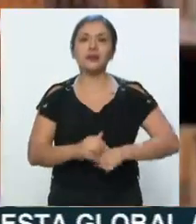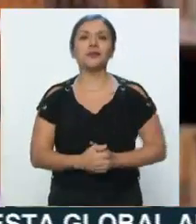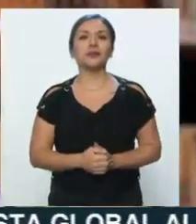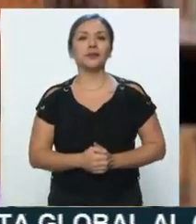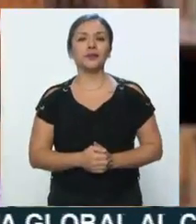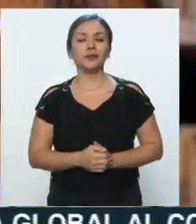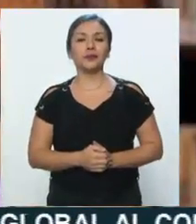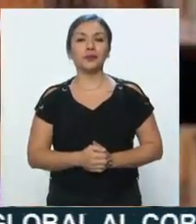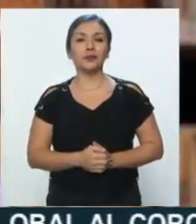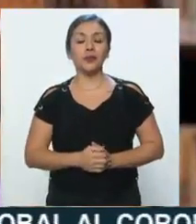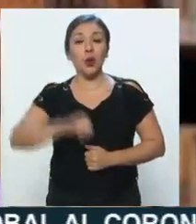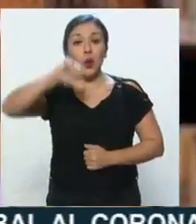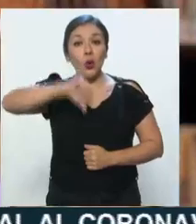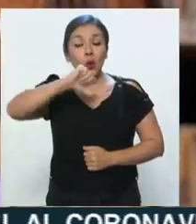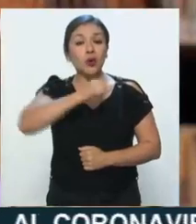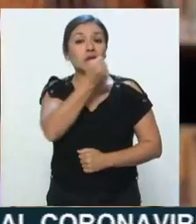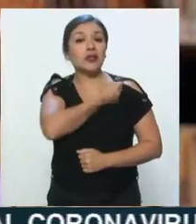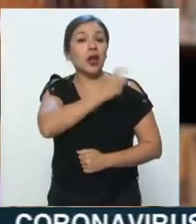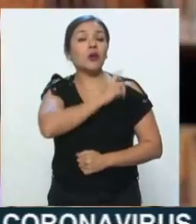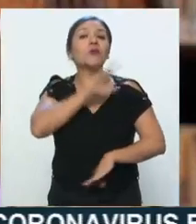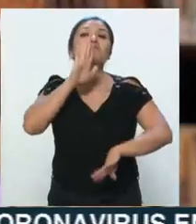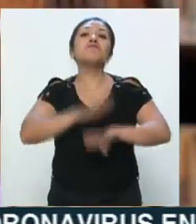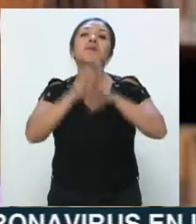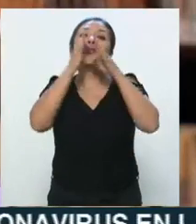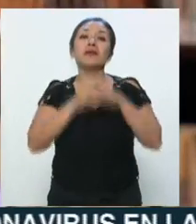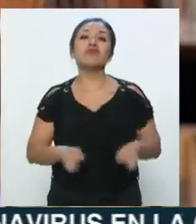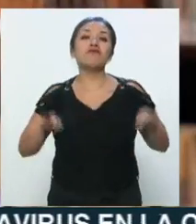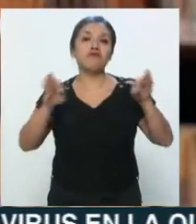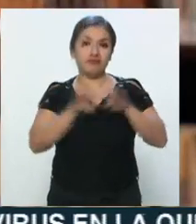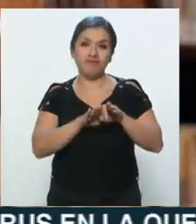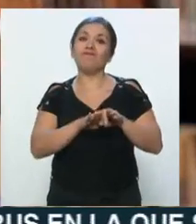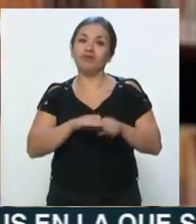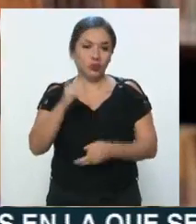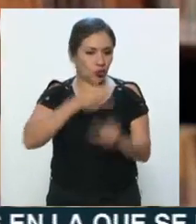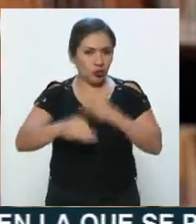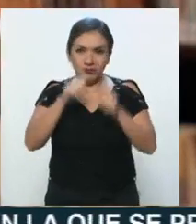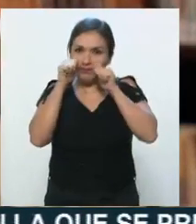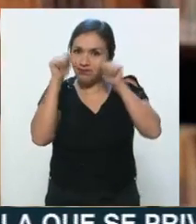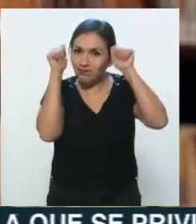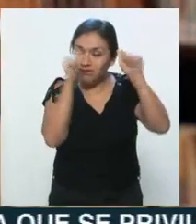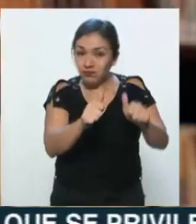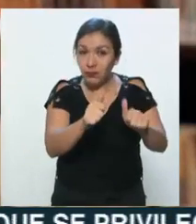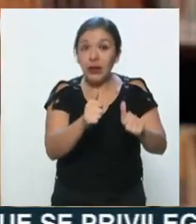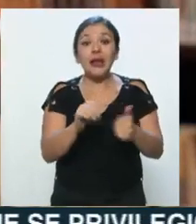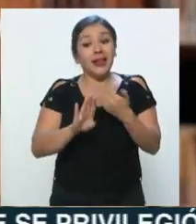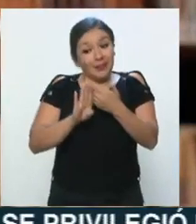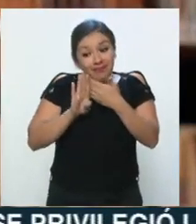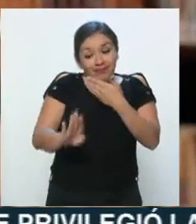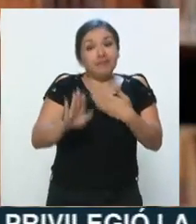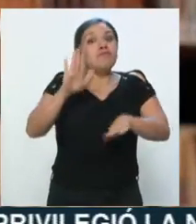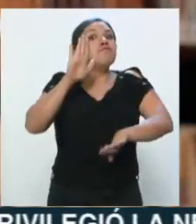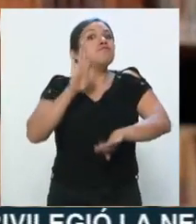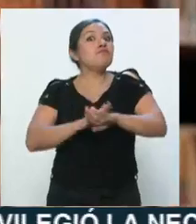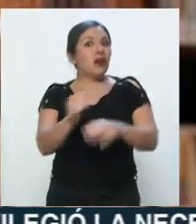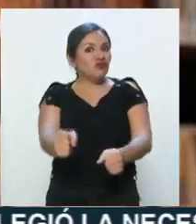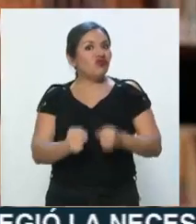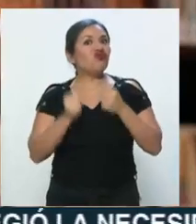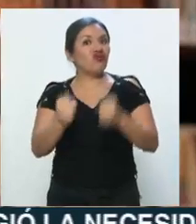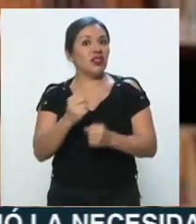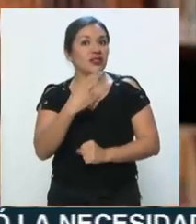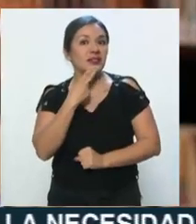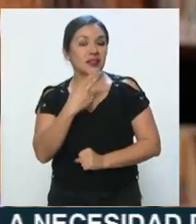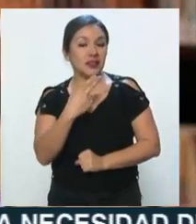Hoy la salud es lo más importante y estamos dedicados a ello. La prevención sigue siendo nuestra fortaleza,